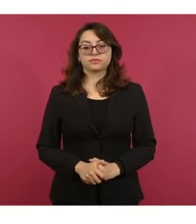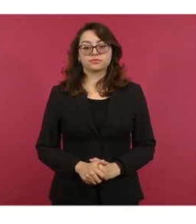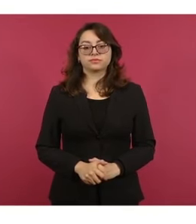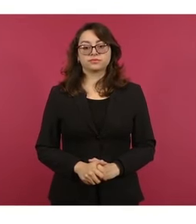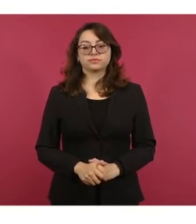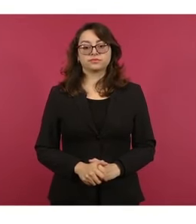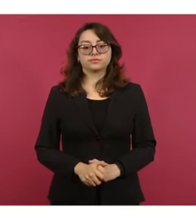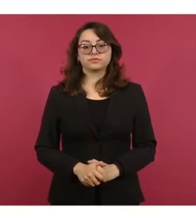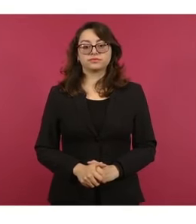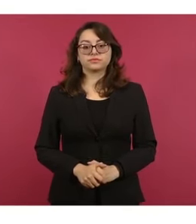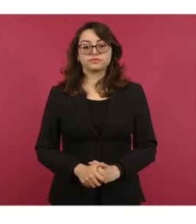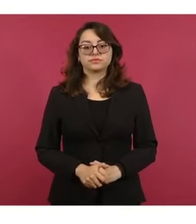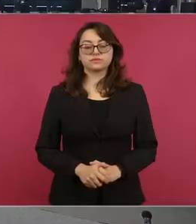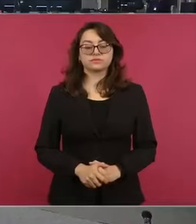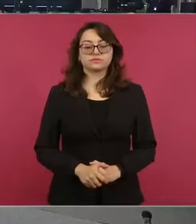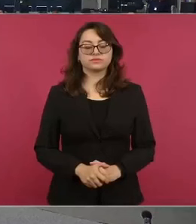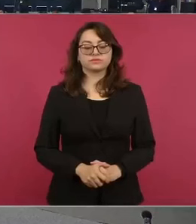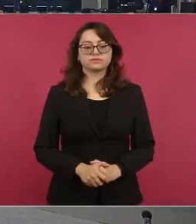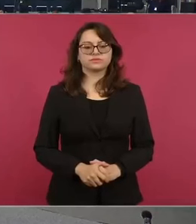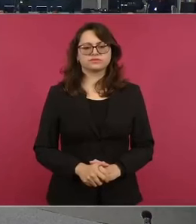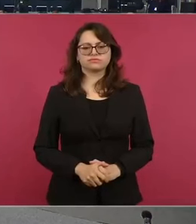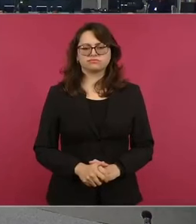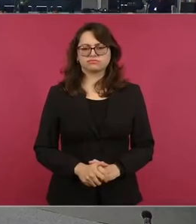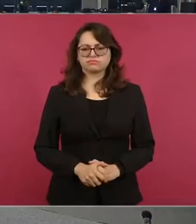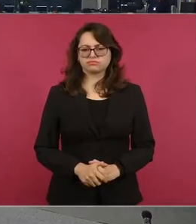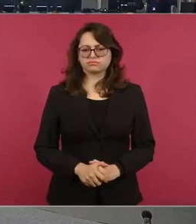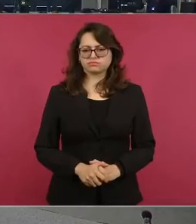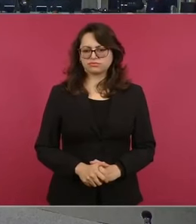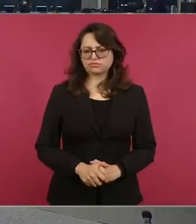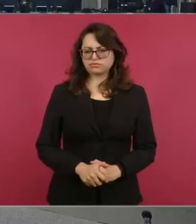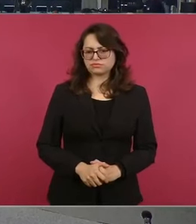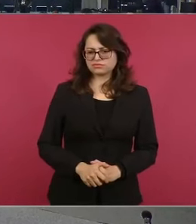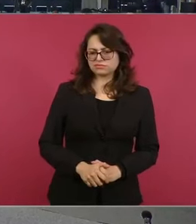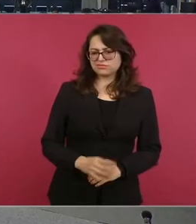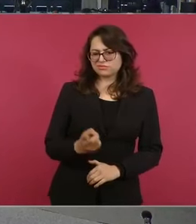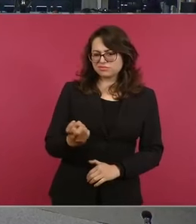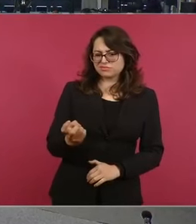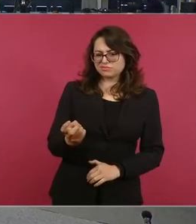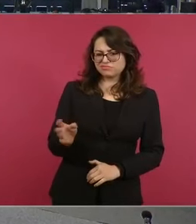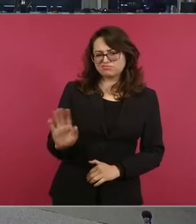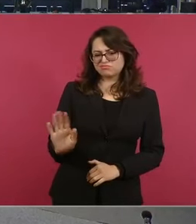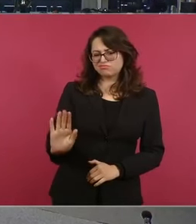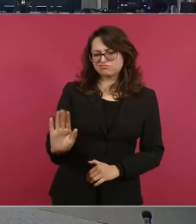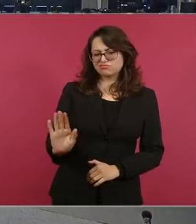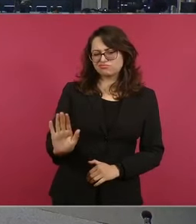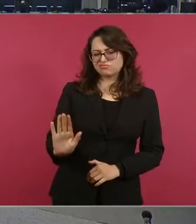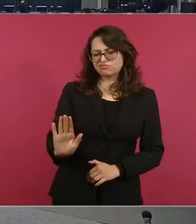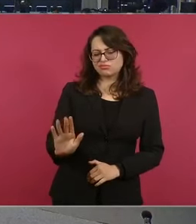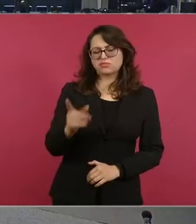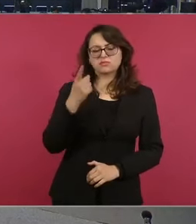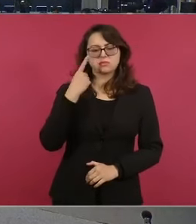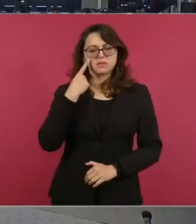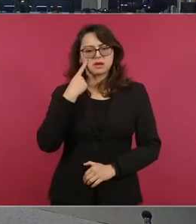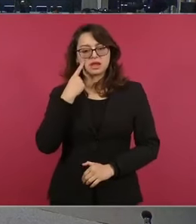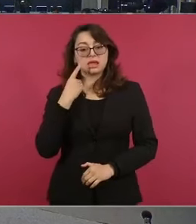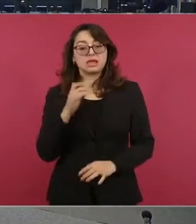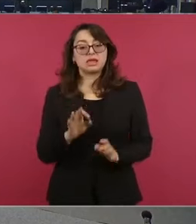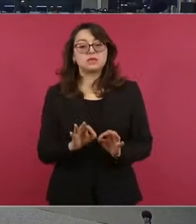facultad de lo que decidimos? No, no, no, no, es muy interesante que se observe,